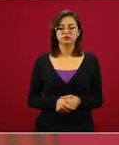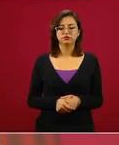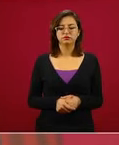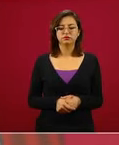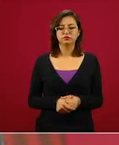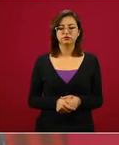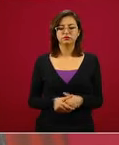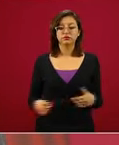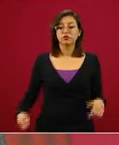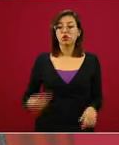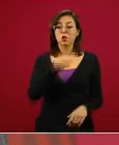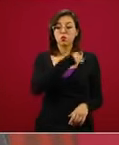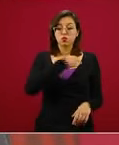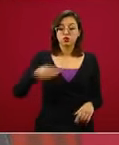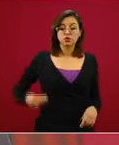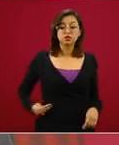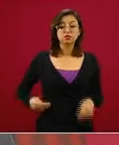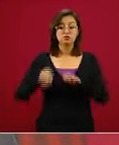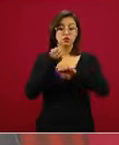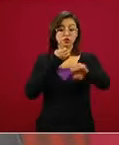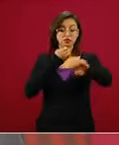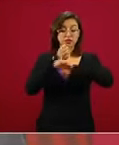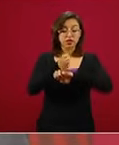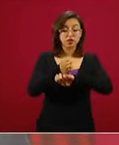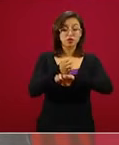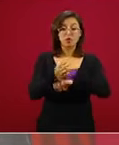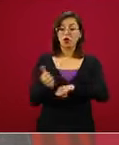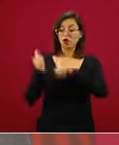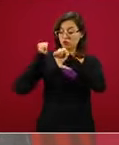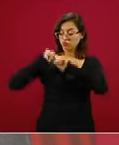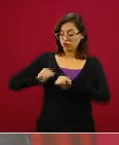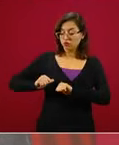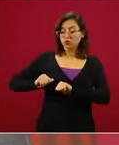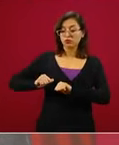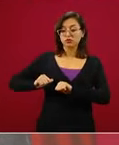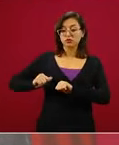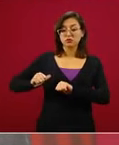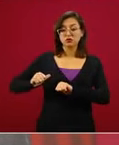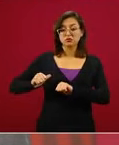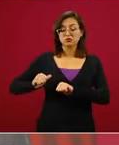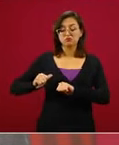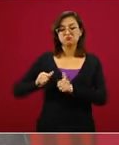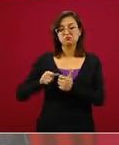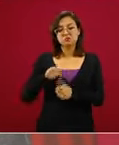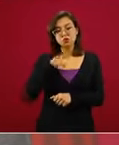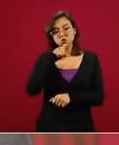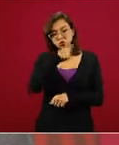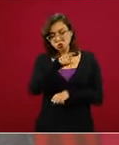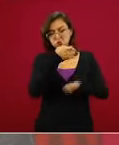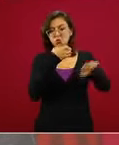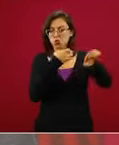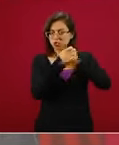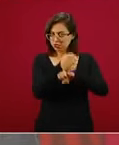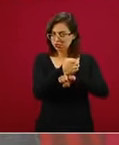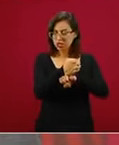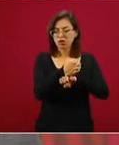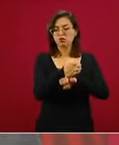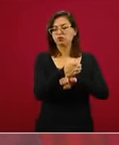estatal que de acuerdo a las características propias